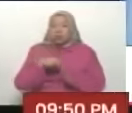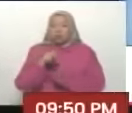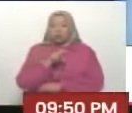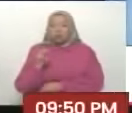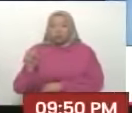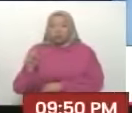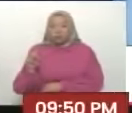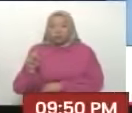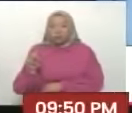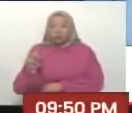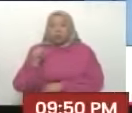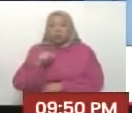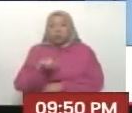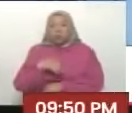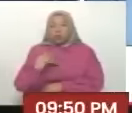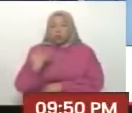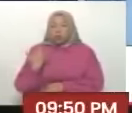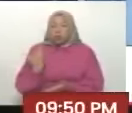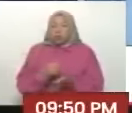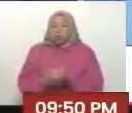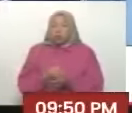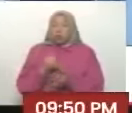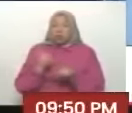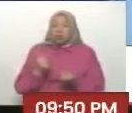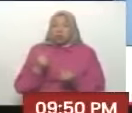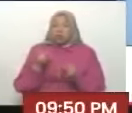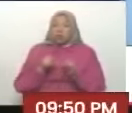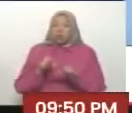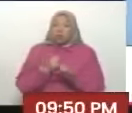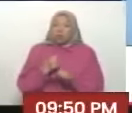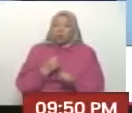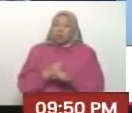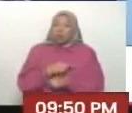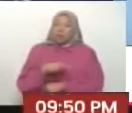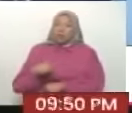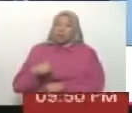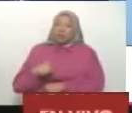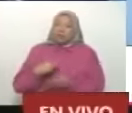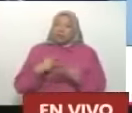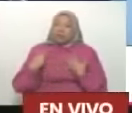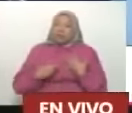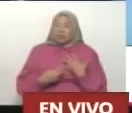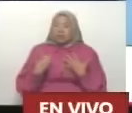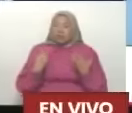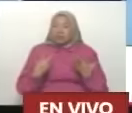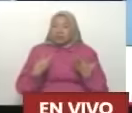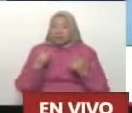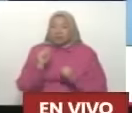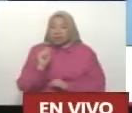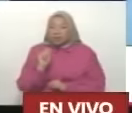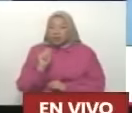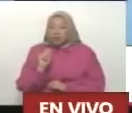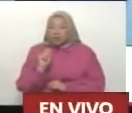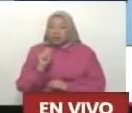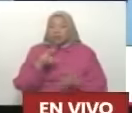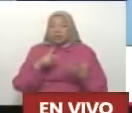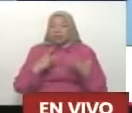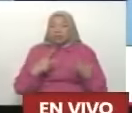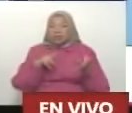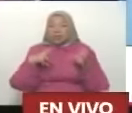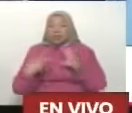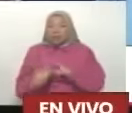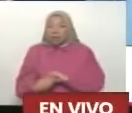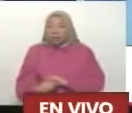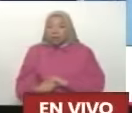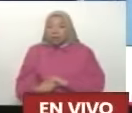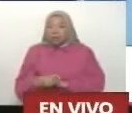al 2050 son ustedes los que tienen que perfilar ese plan de las 7T, de las 7 transformaciones. y